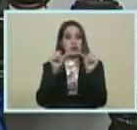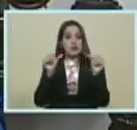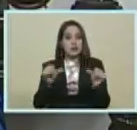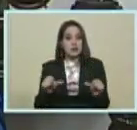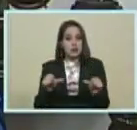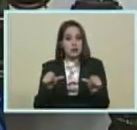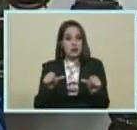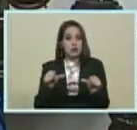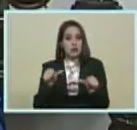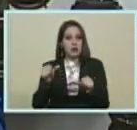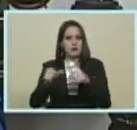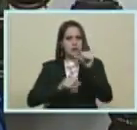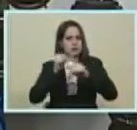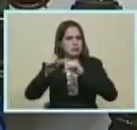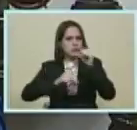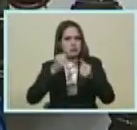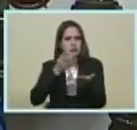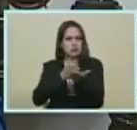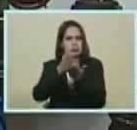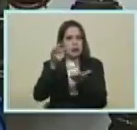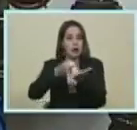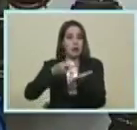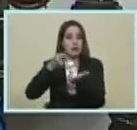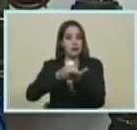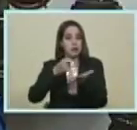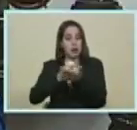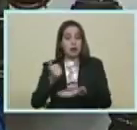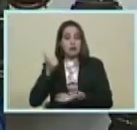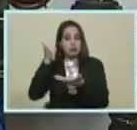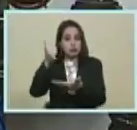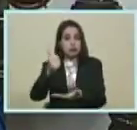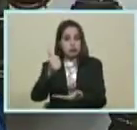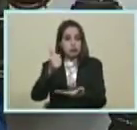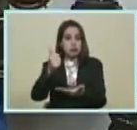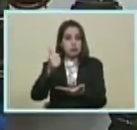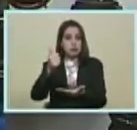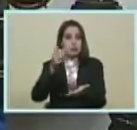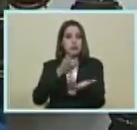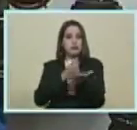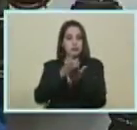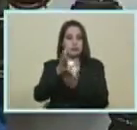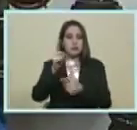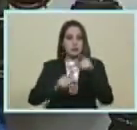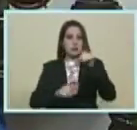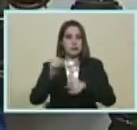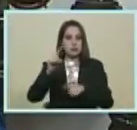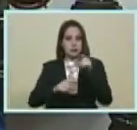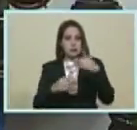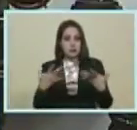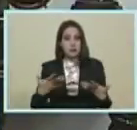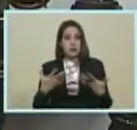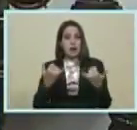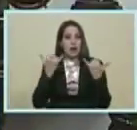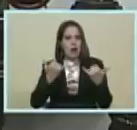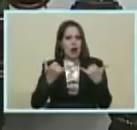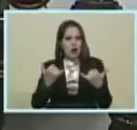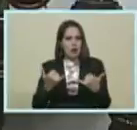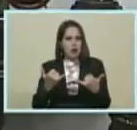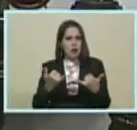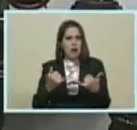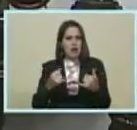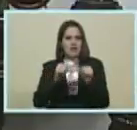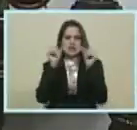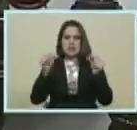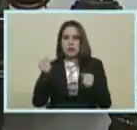Distributivo Y de fijación De precios Que se ha establecido Con los CLAP Es el camino Los CLAP Se tienen que convertir En el gran sistema